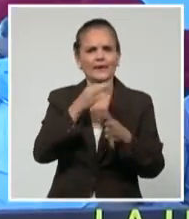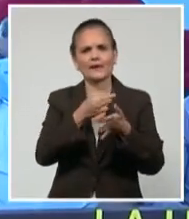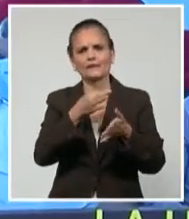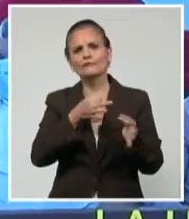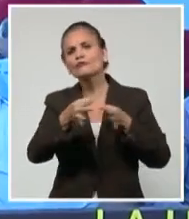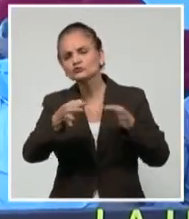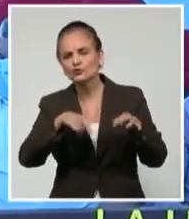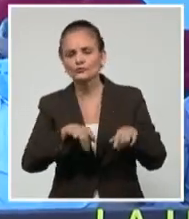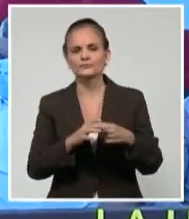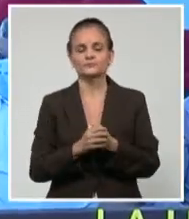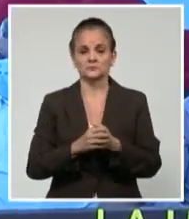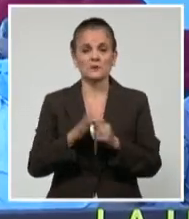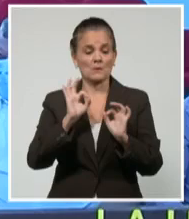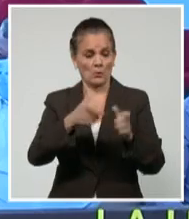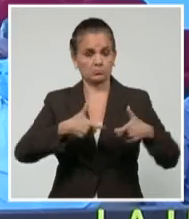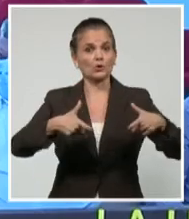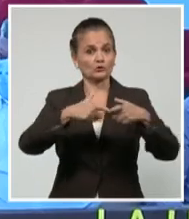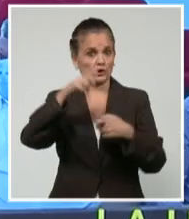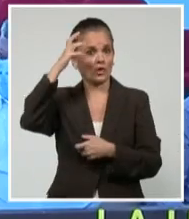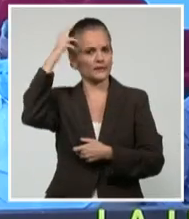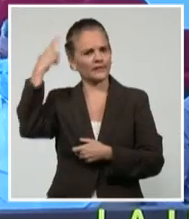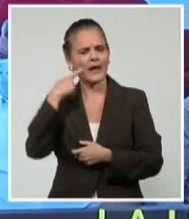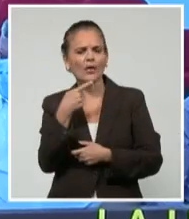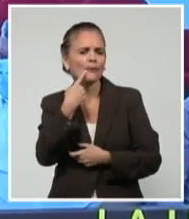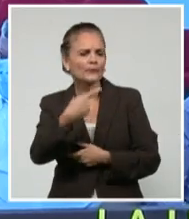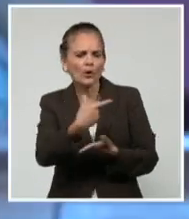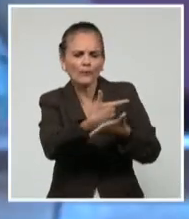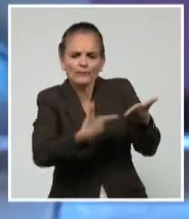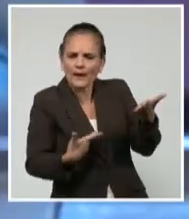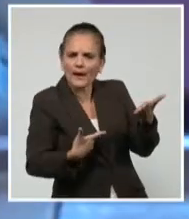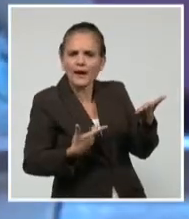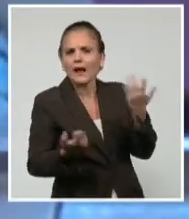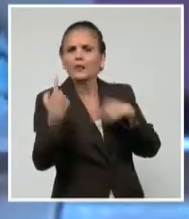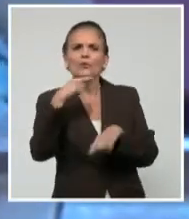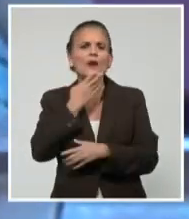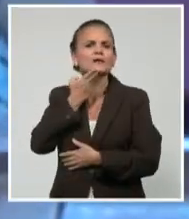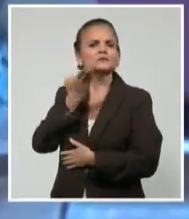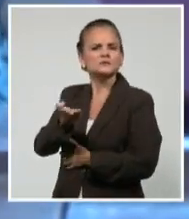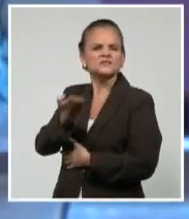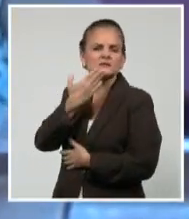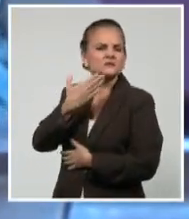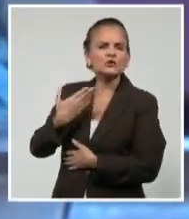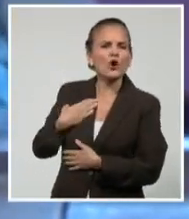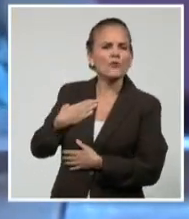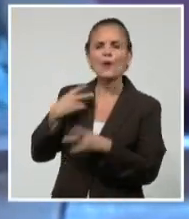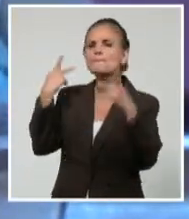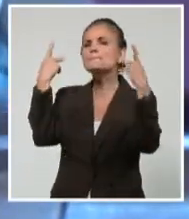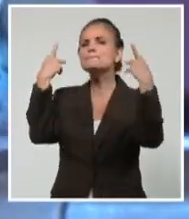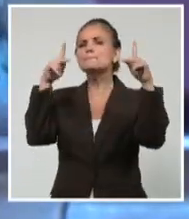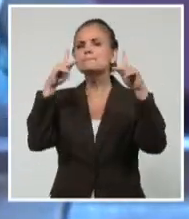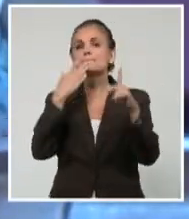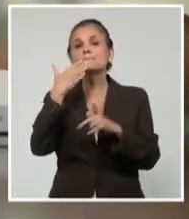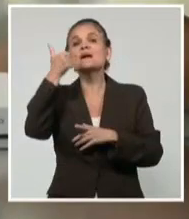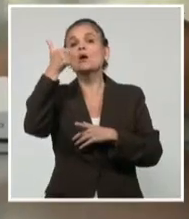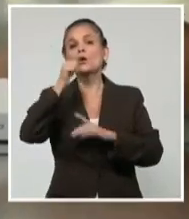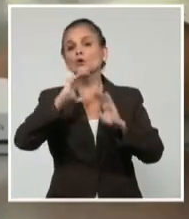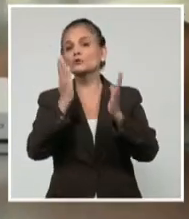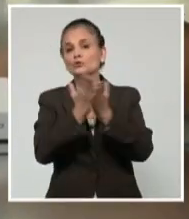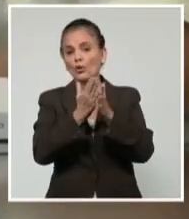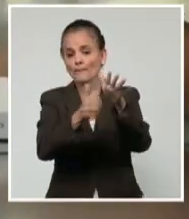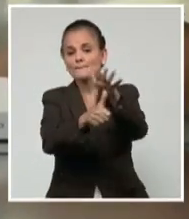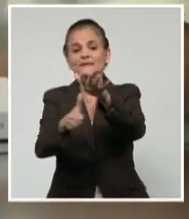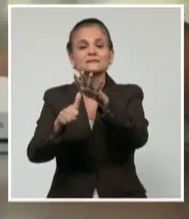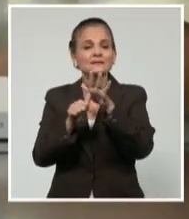solicitudes presentadas por las asambleas municipales del Poder Popular sobre la profesionalización de algunos de sus presidentes de las